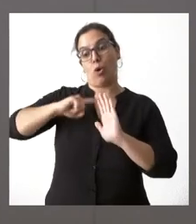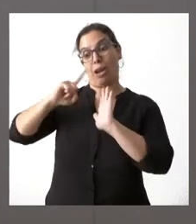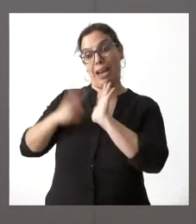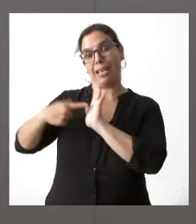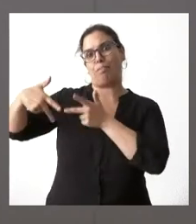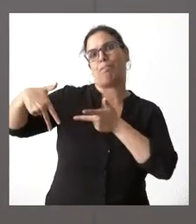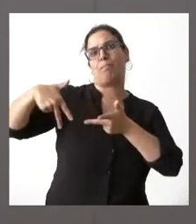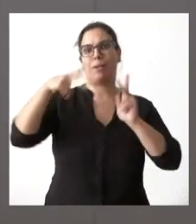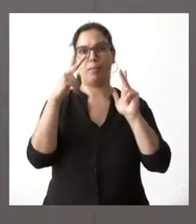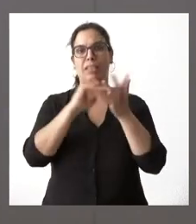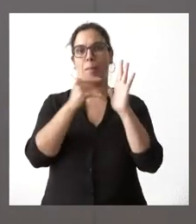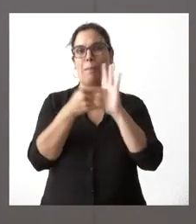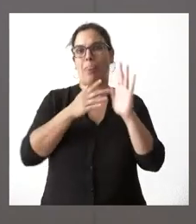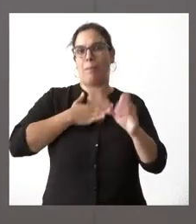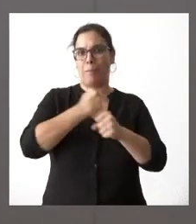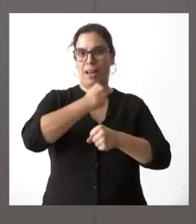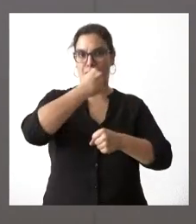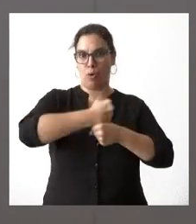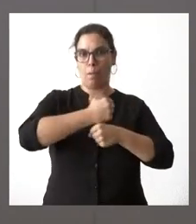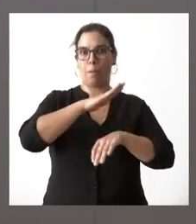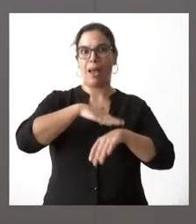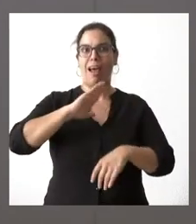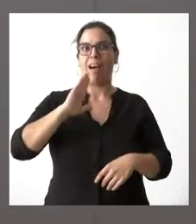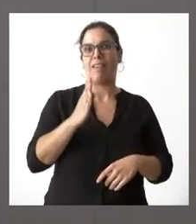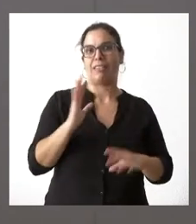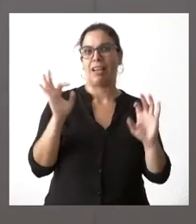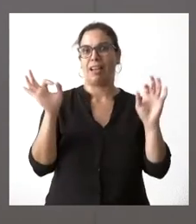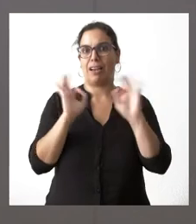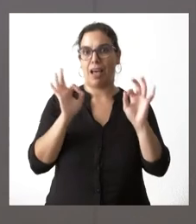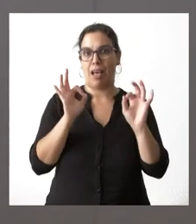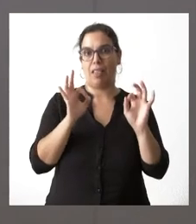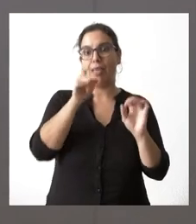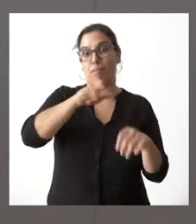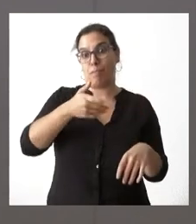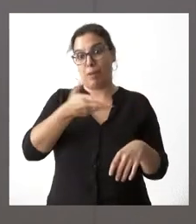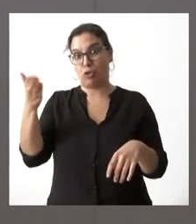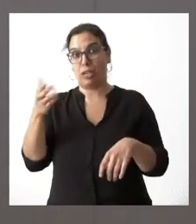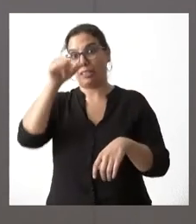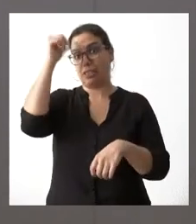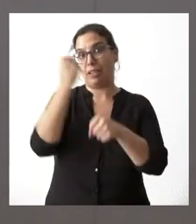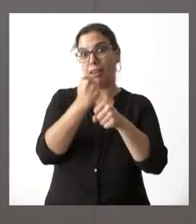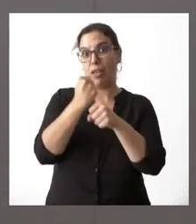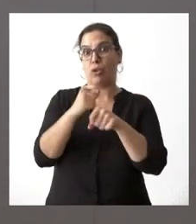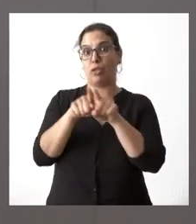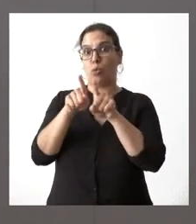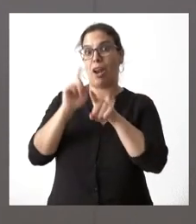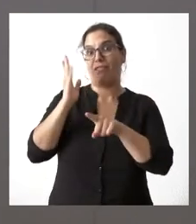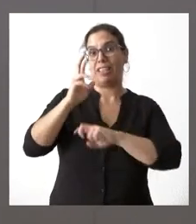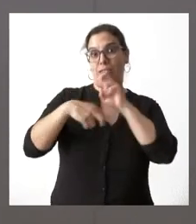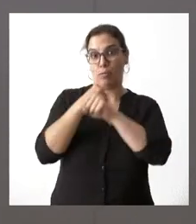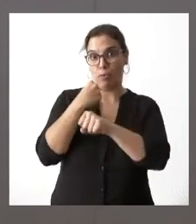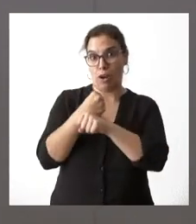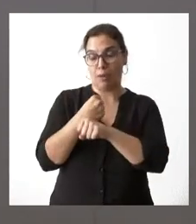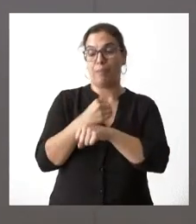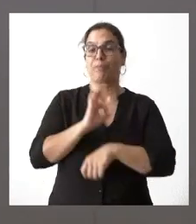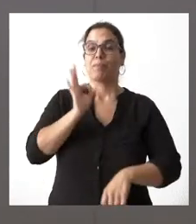de los planes de empleo para no causar un perjuicio a tantos trabajadores como la reforma laboral les causaba es verdad